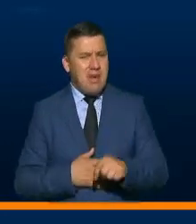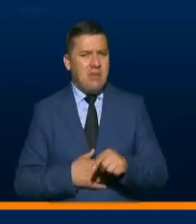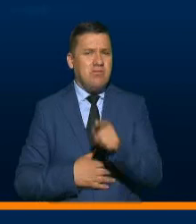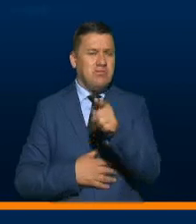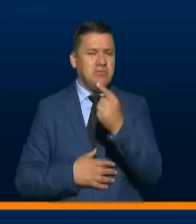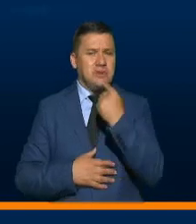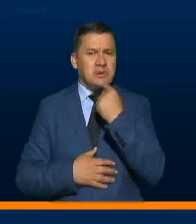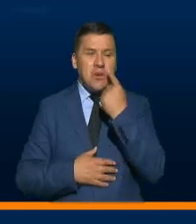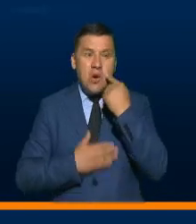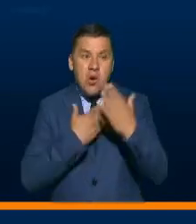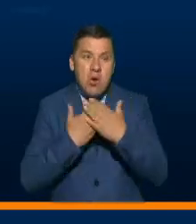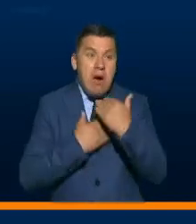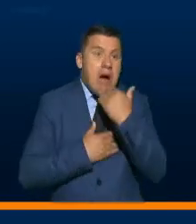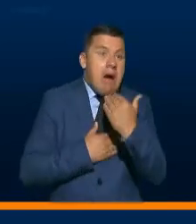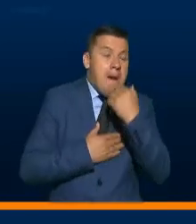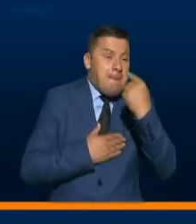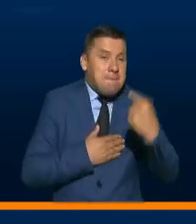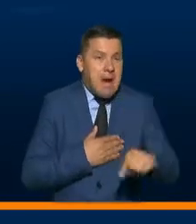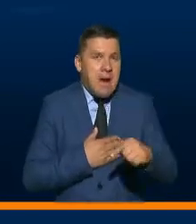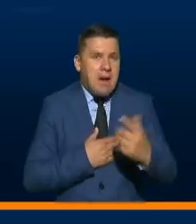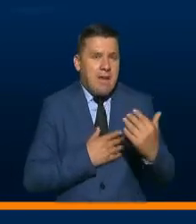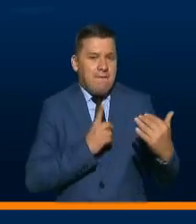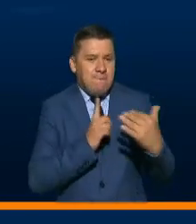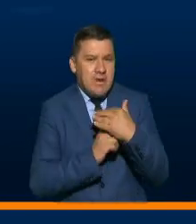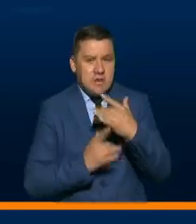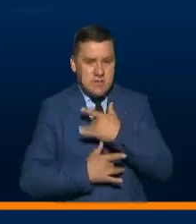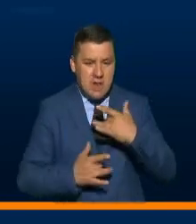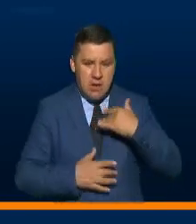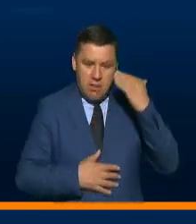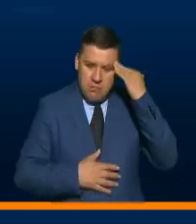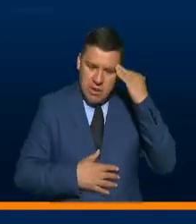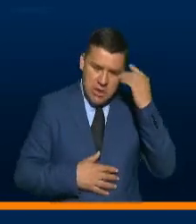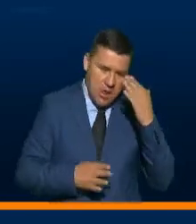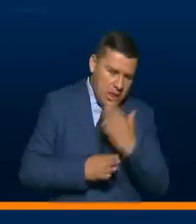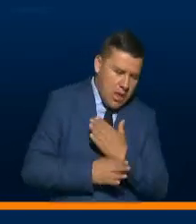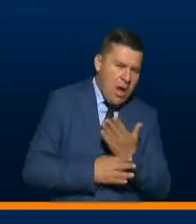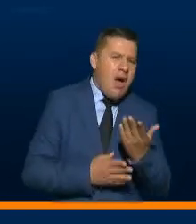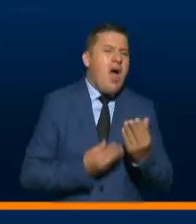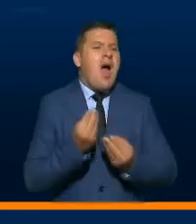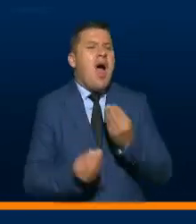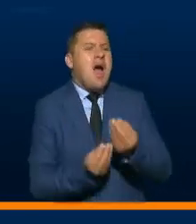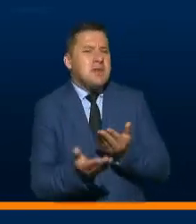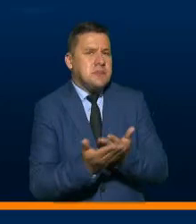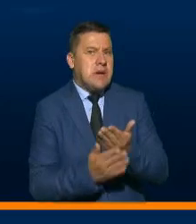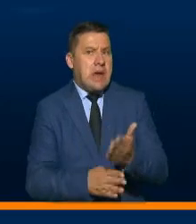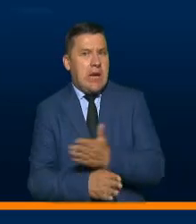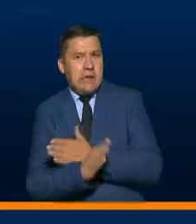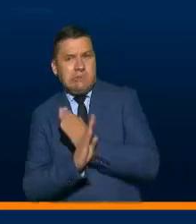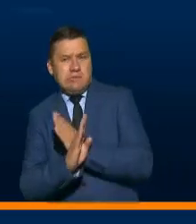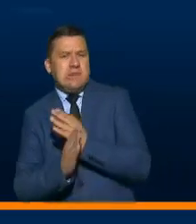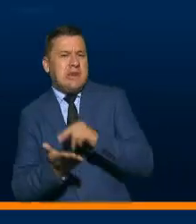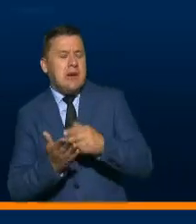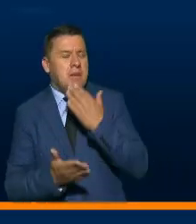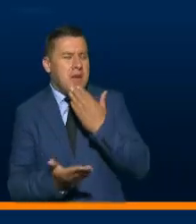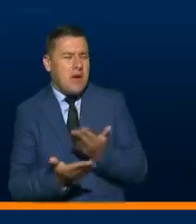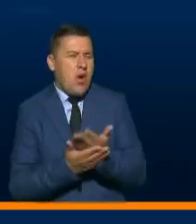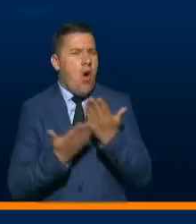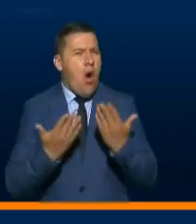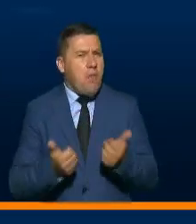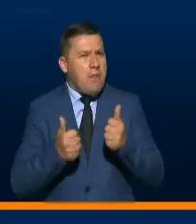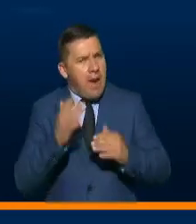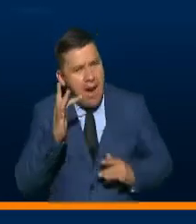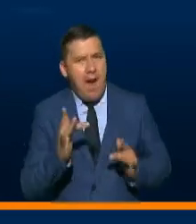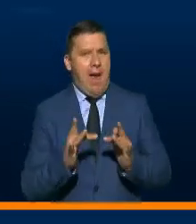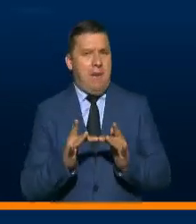uno luces de alerta sobre algún tipo de afectación en materia de salud mental, qué se puede hacer también desde la prevención y cuál es la mejor manera